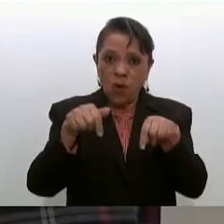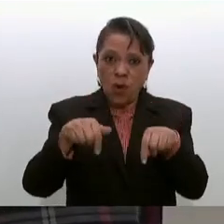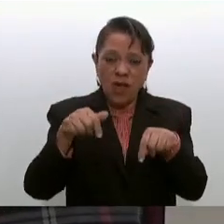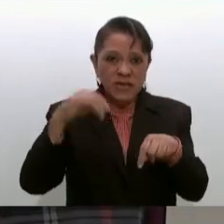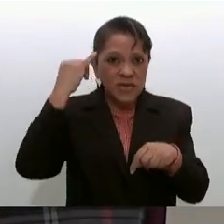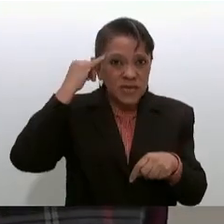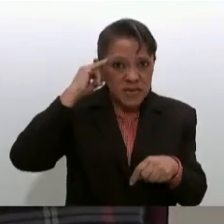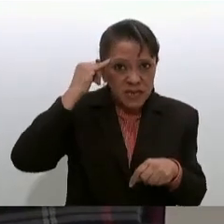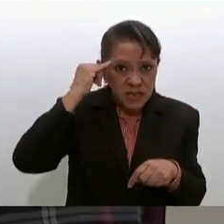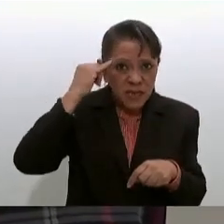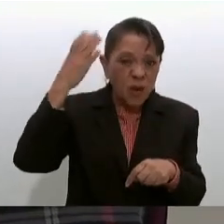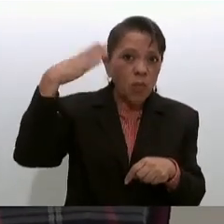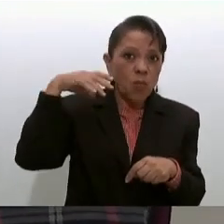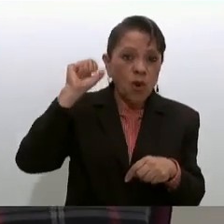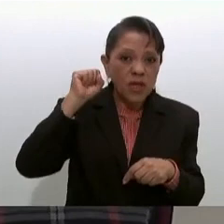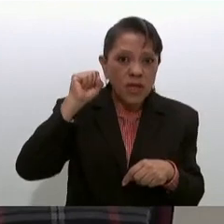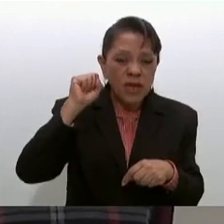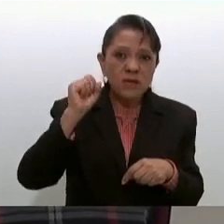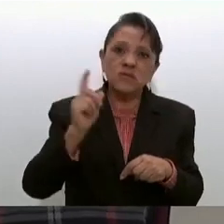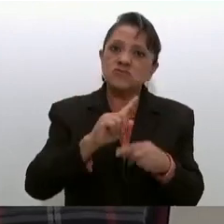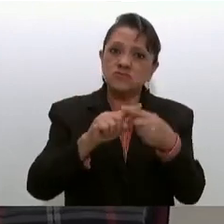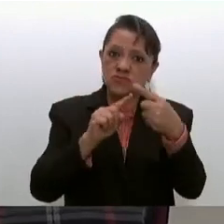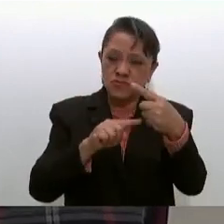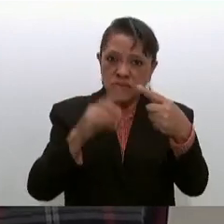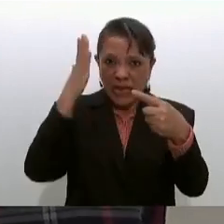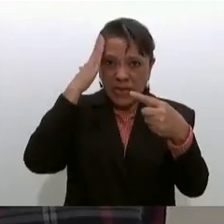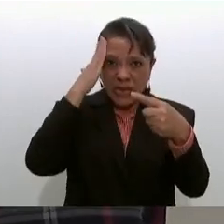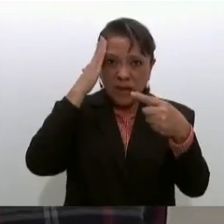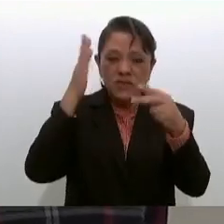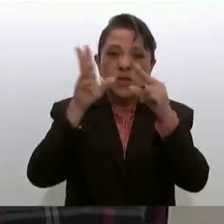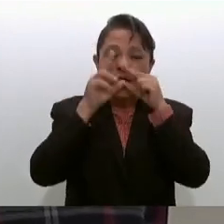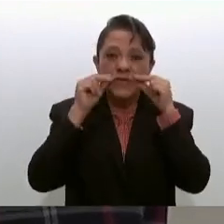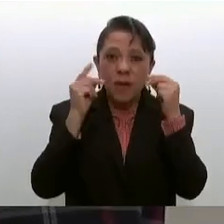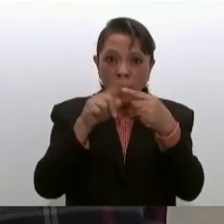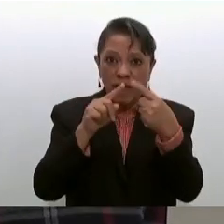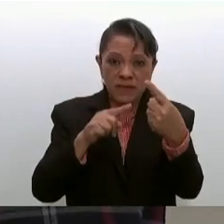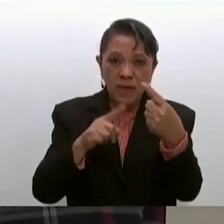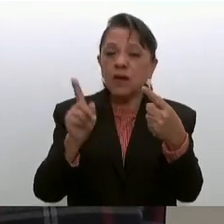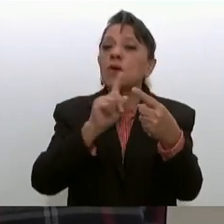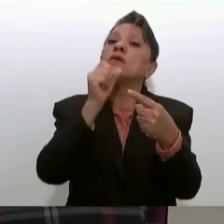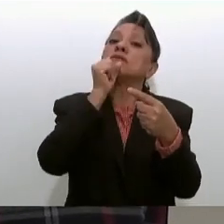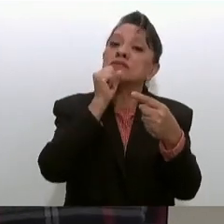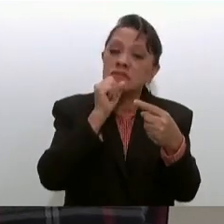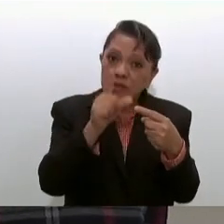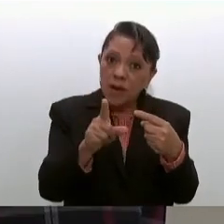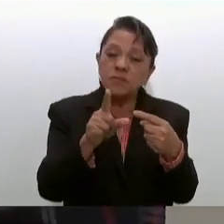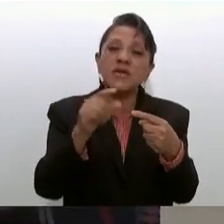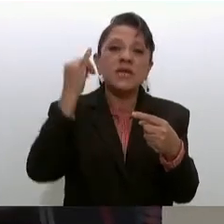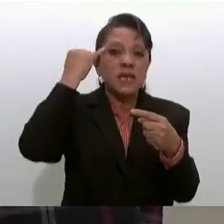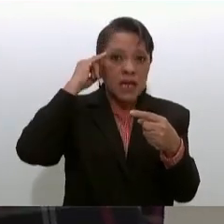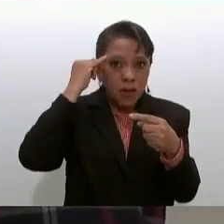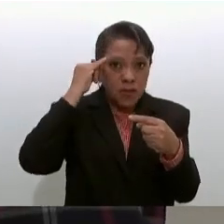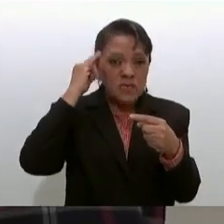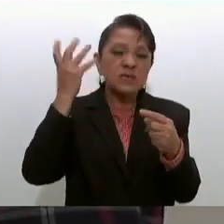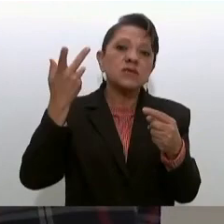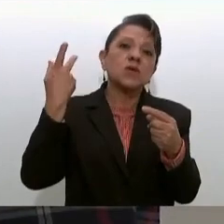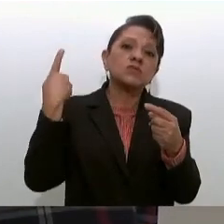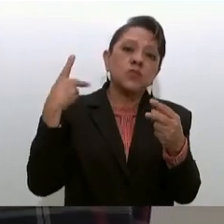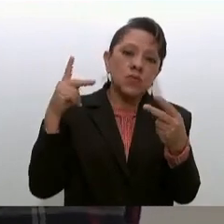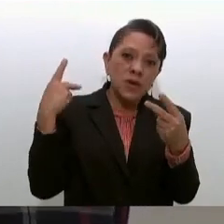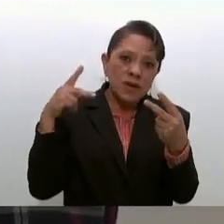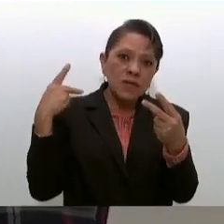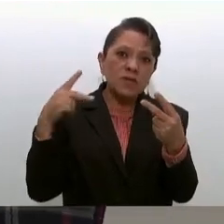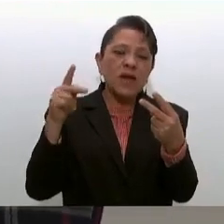campesinos de Morelos el que encabezó Emiliano Zapata fue también de los campesinos de Puebla de los